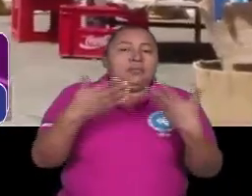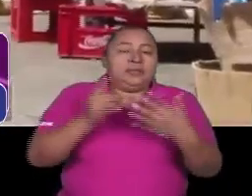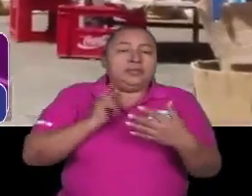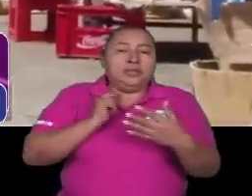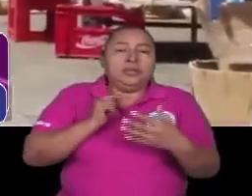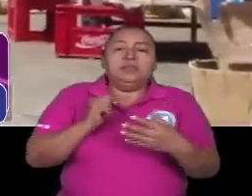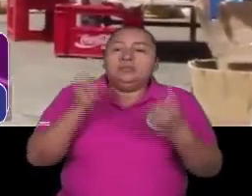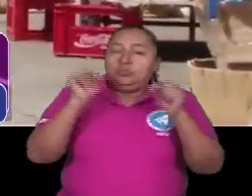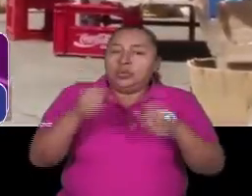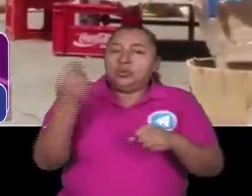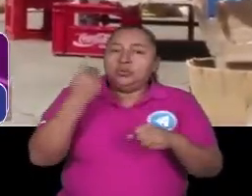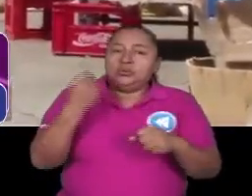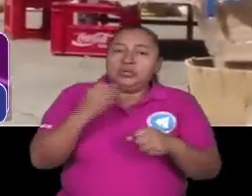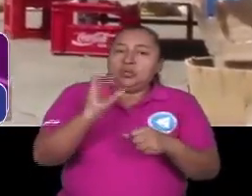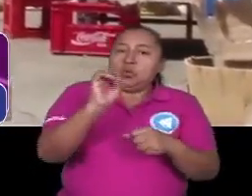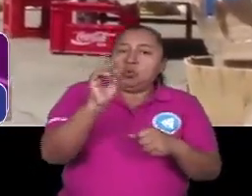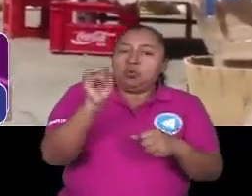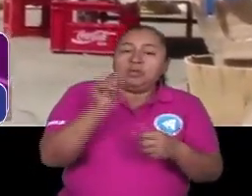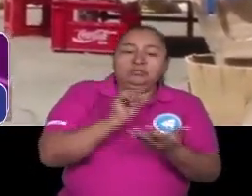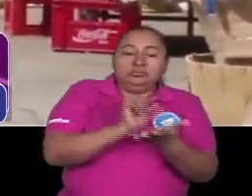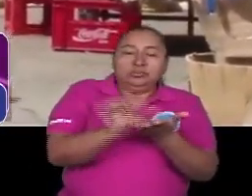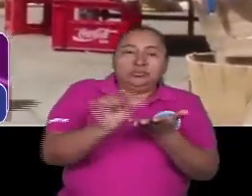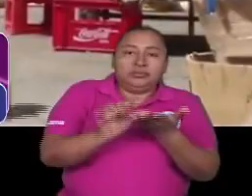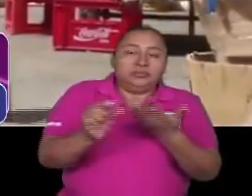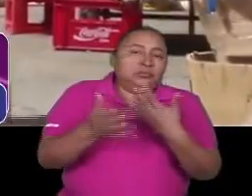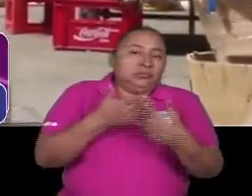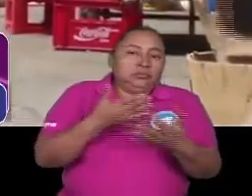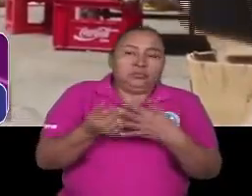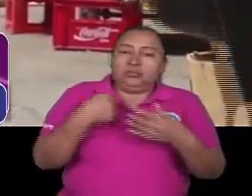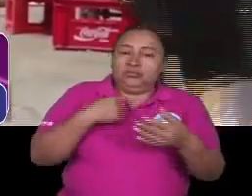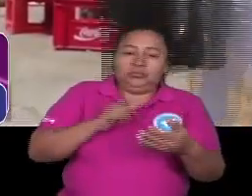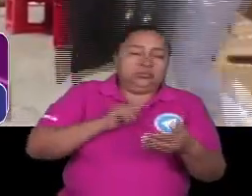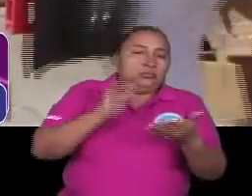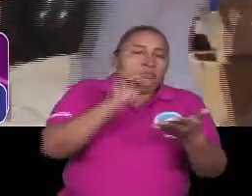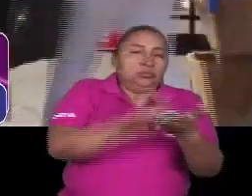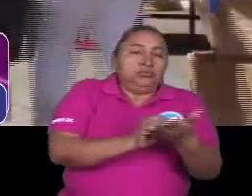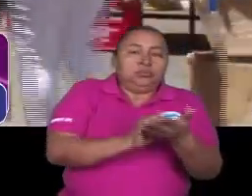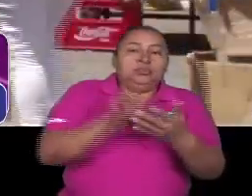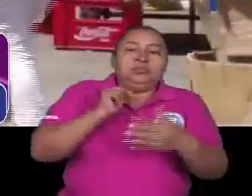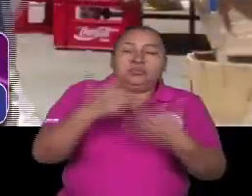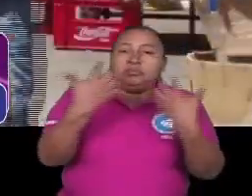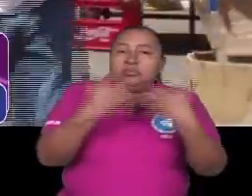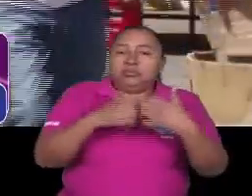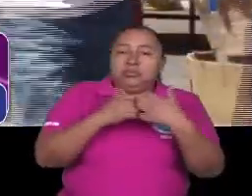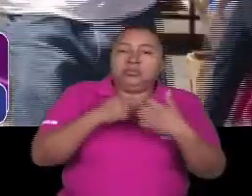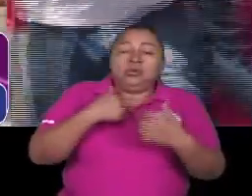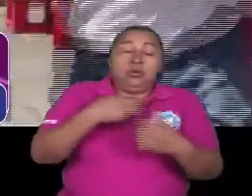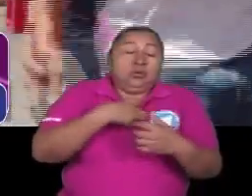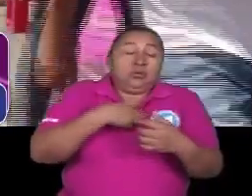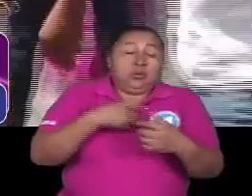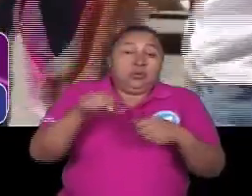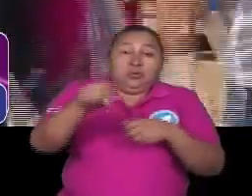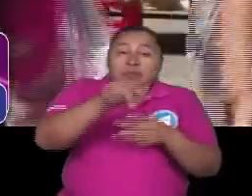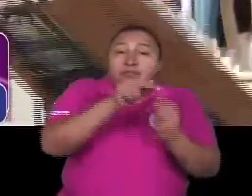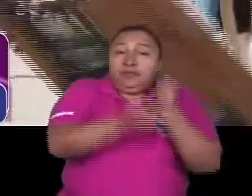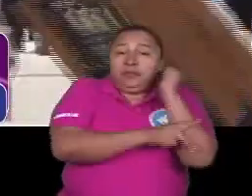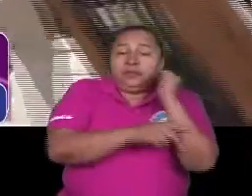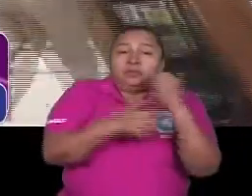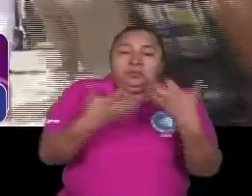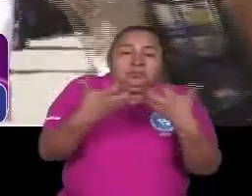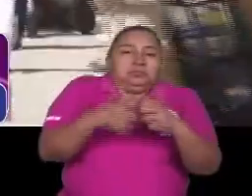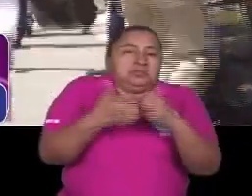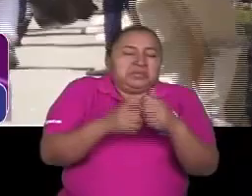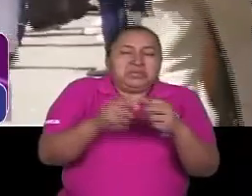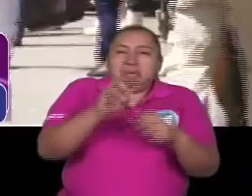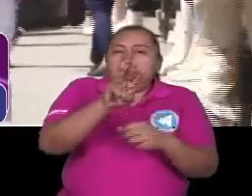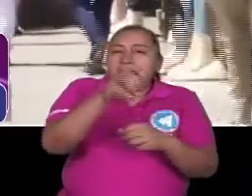acceso a las cuotas o la distribución a pesar de no estar comprendidos dentro de una empresa o dentro de un estado o de una empresa mixta